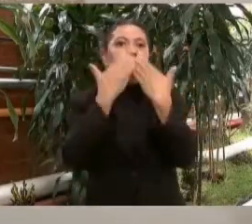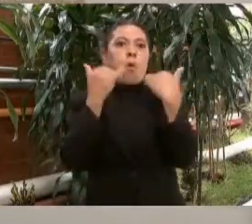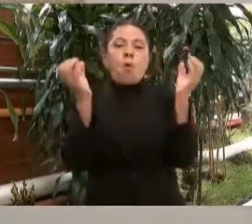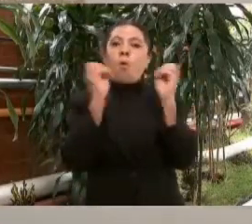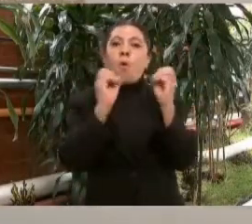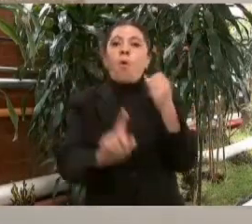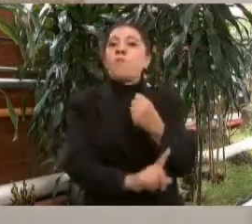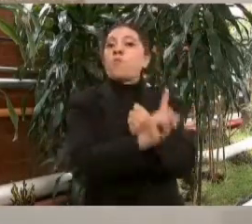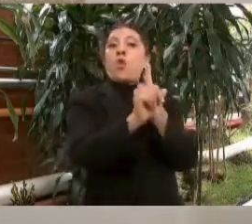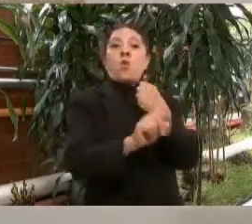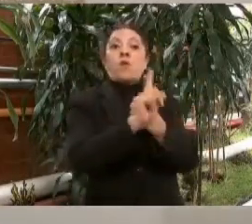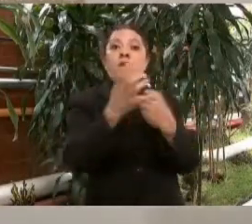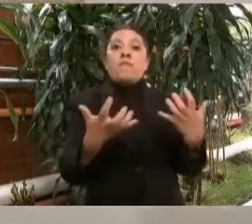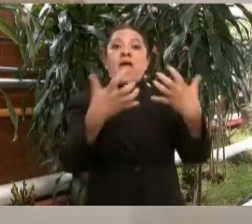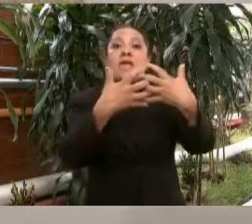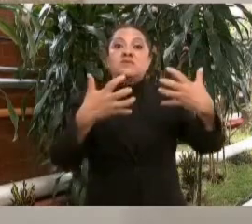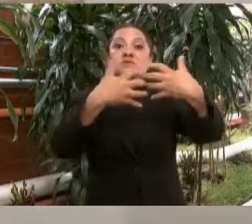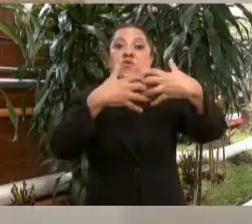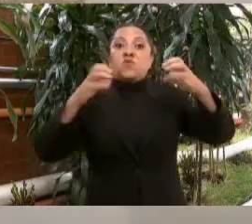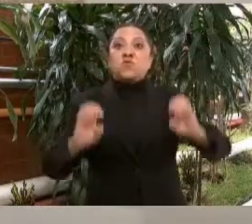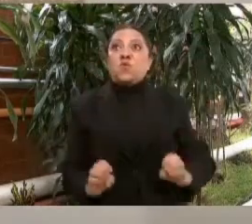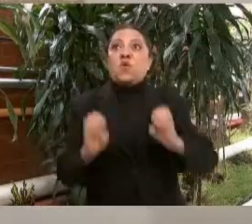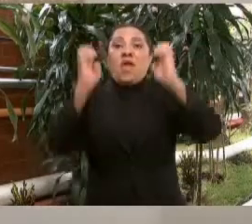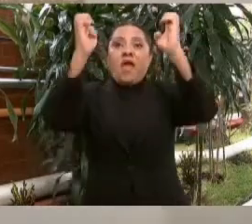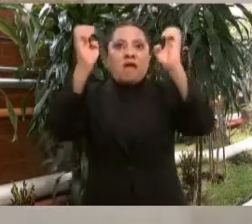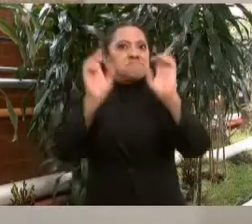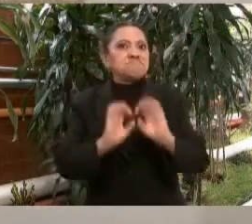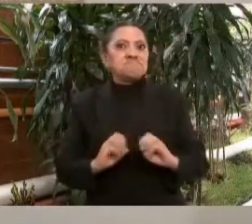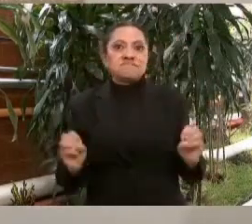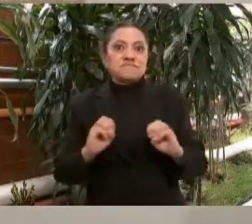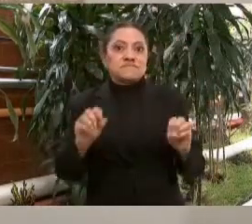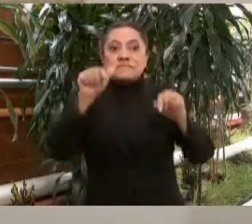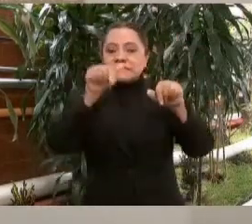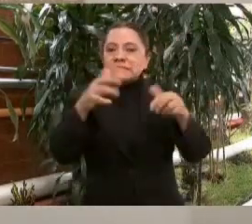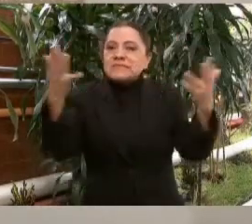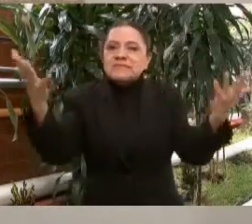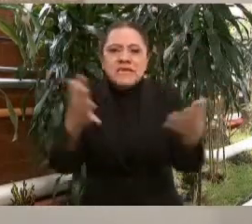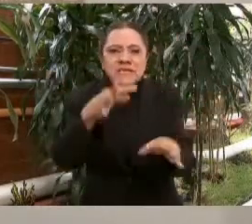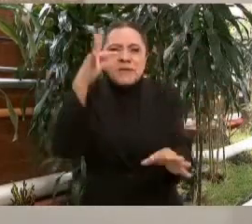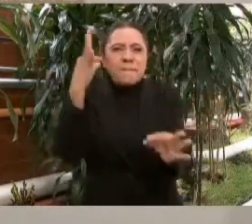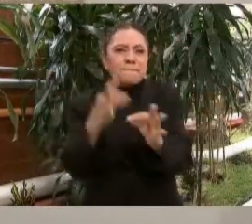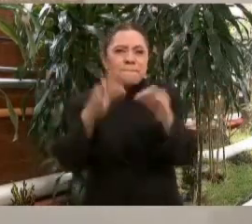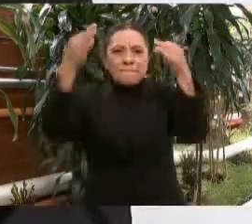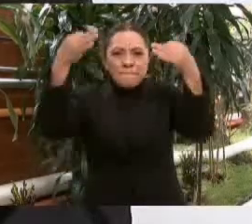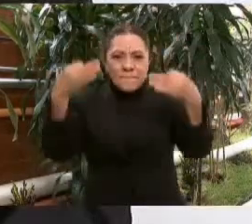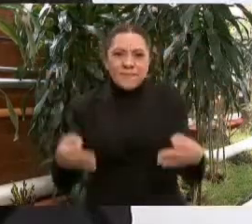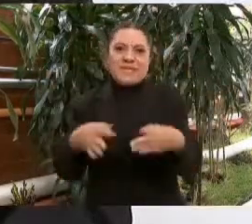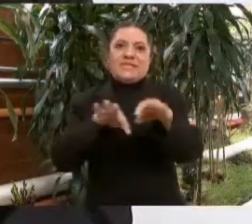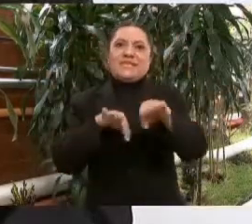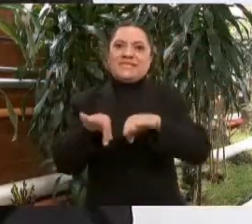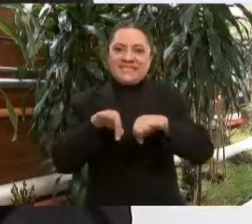estructural, se hizo bien el trabajo.